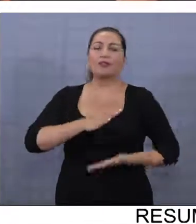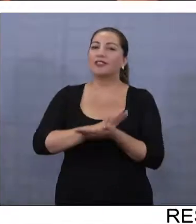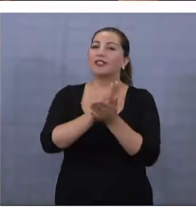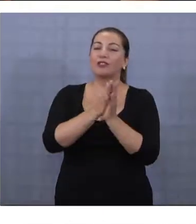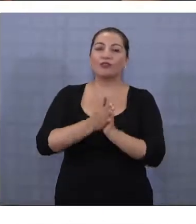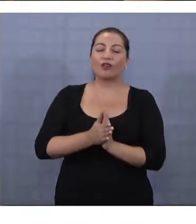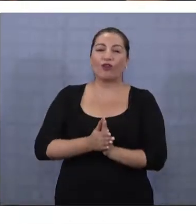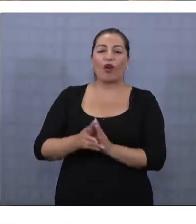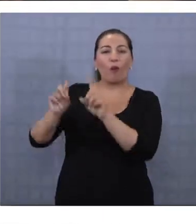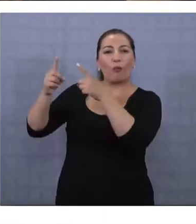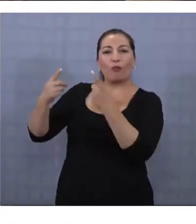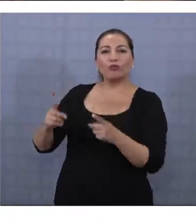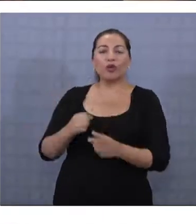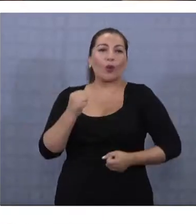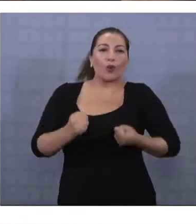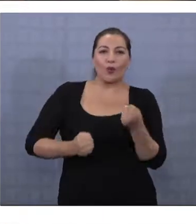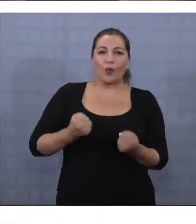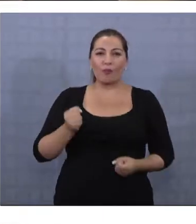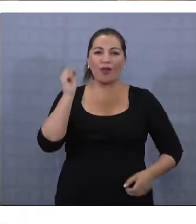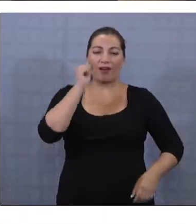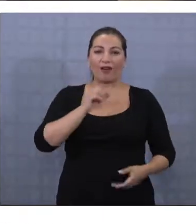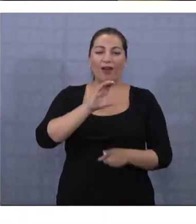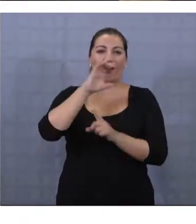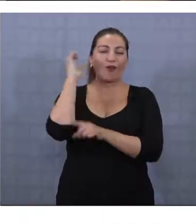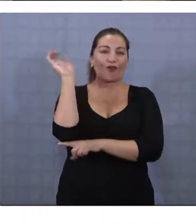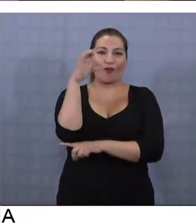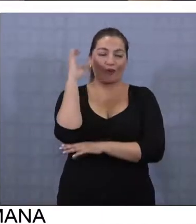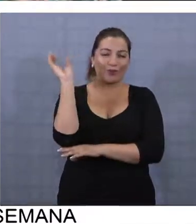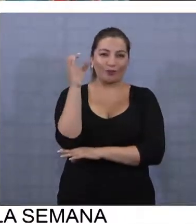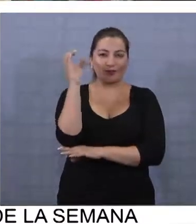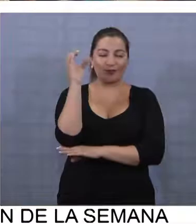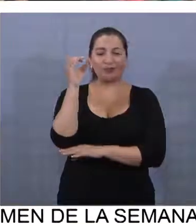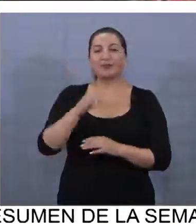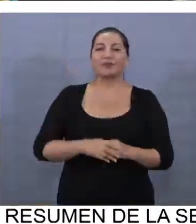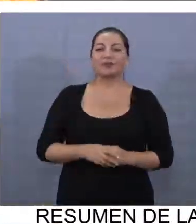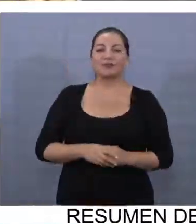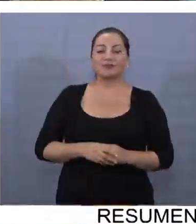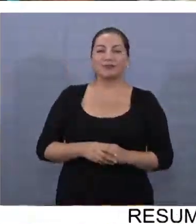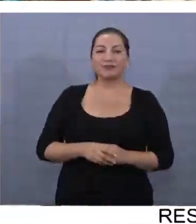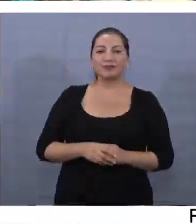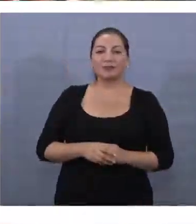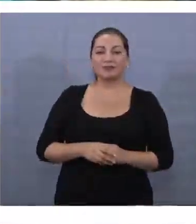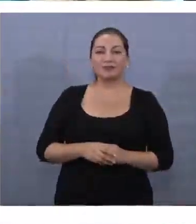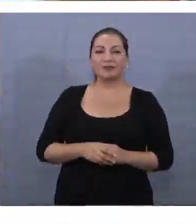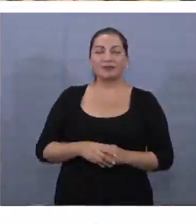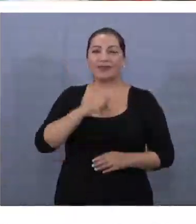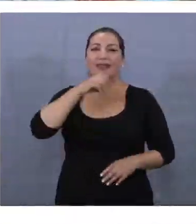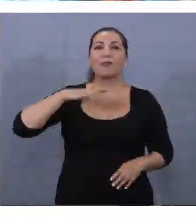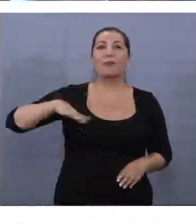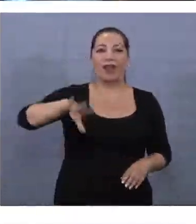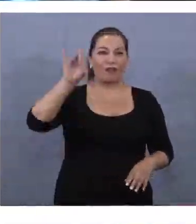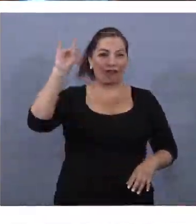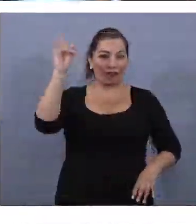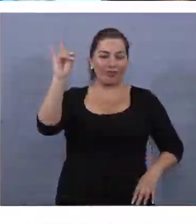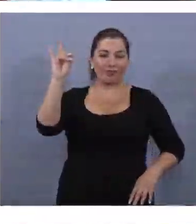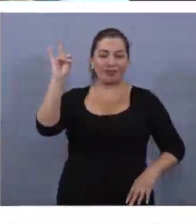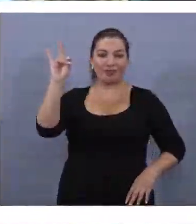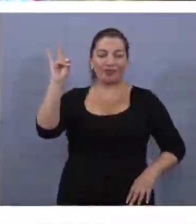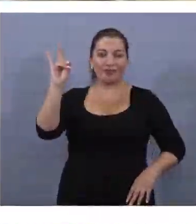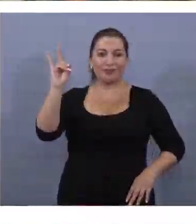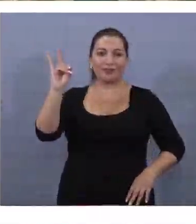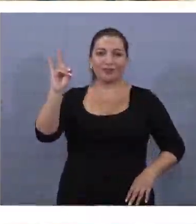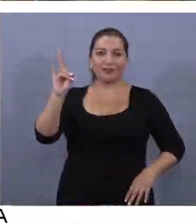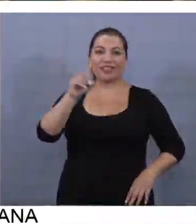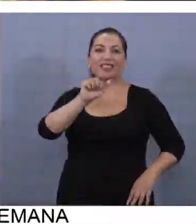los ritmos de cumbia, de Colombia, de la parte del altiplano, de Bolivia, de